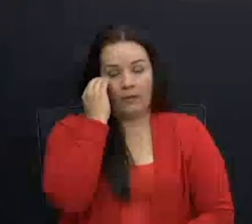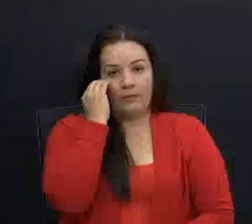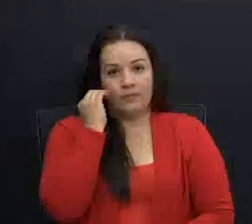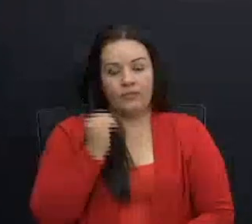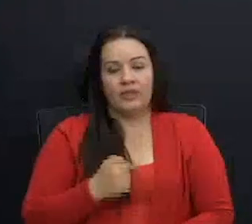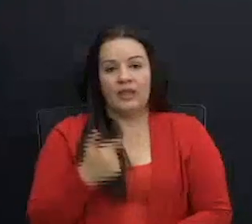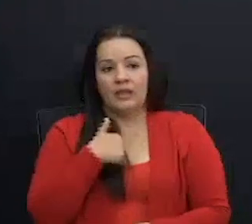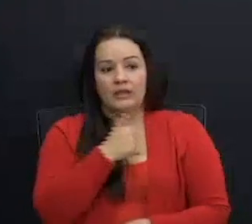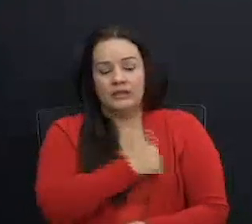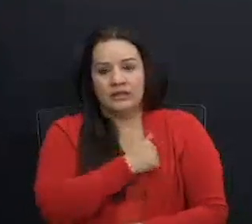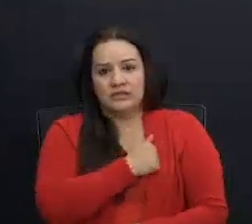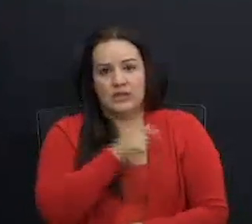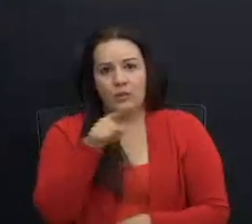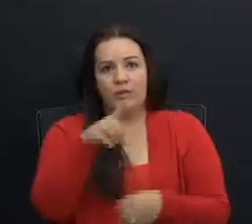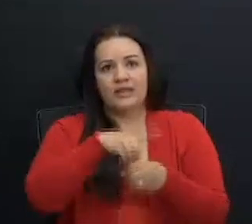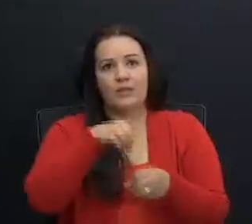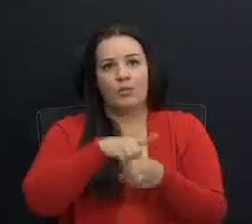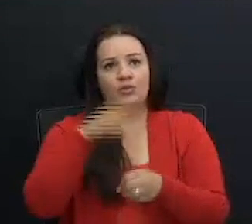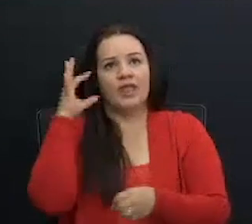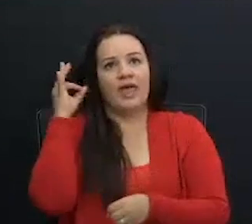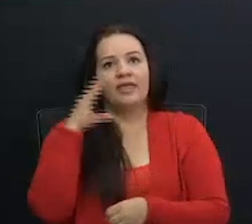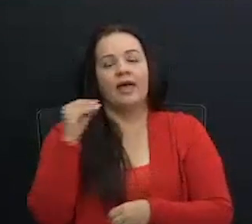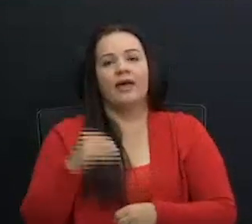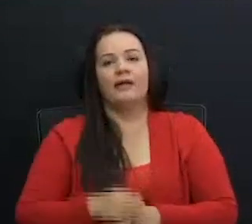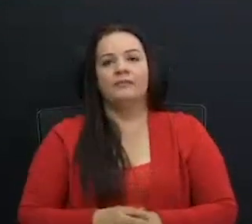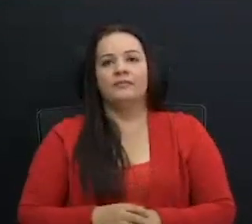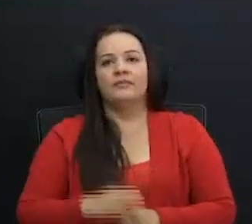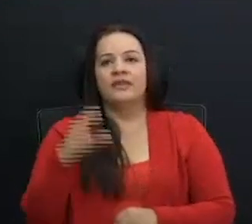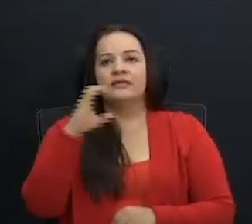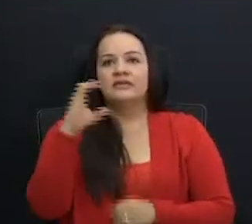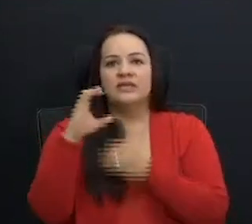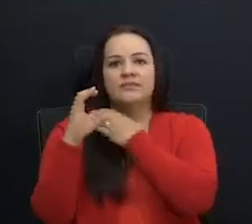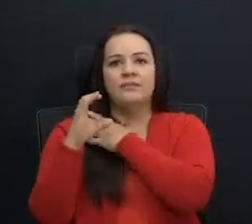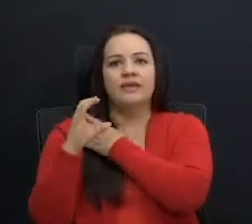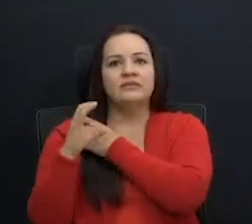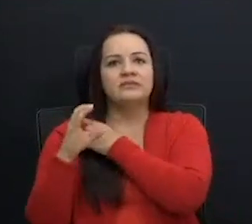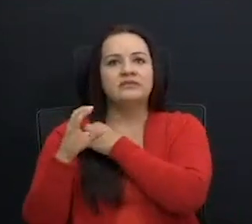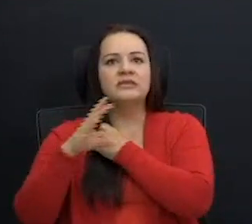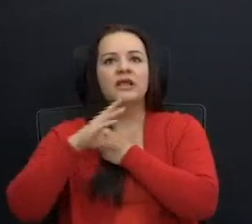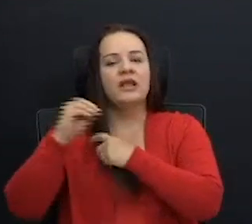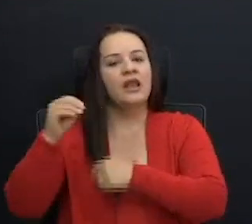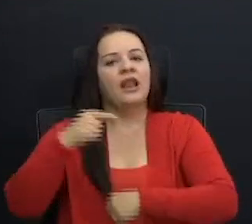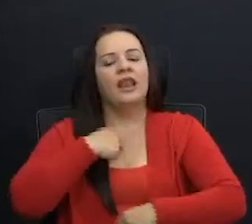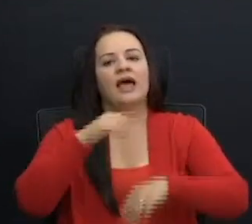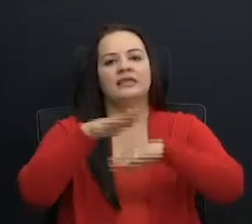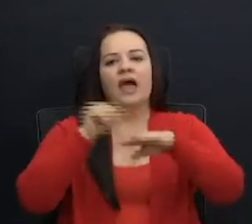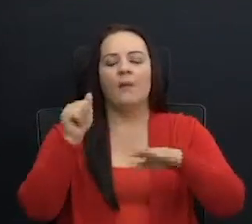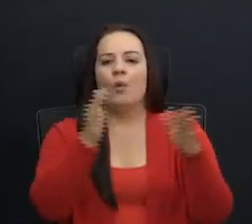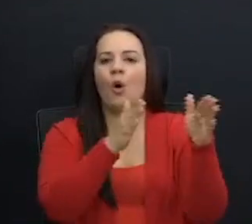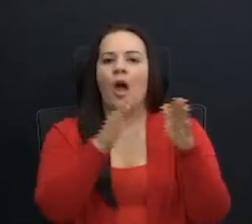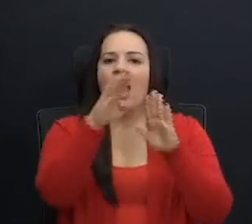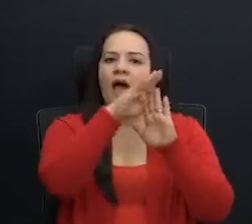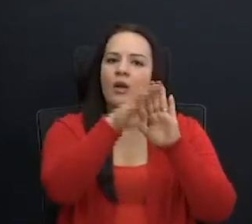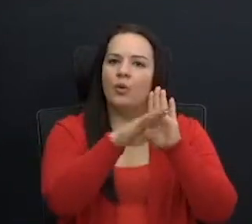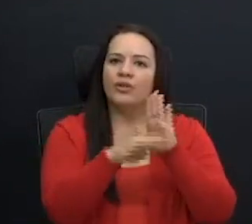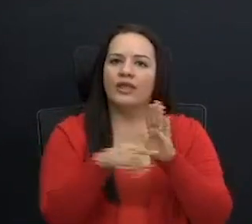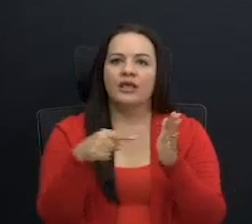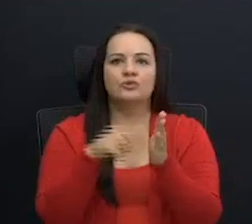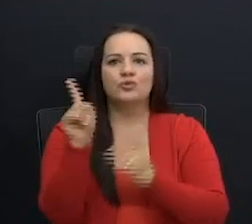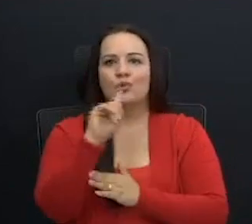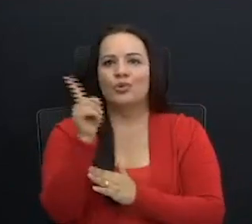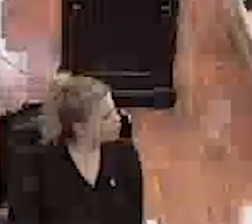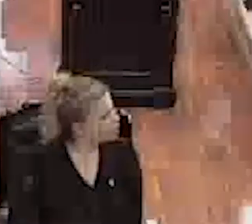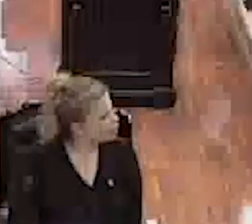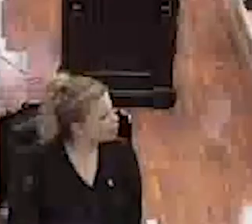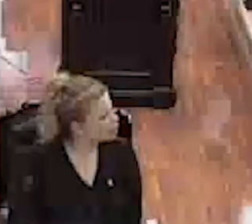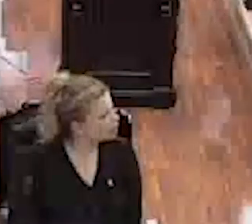se dé. Disculpe, diputada Céspedes, la llamo al orden. Eso no es por el orden, usted está tocando